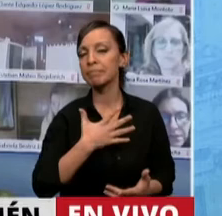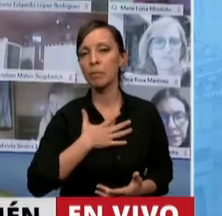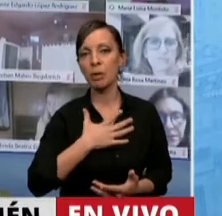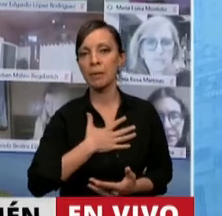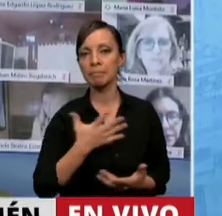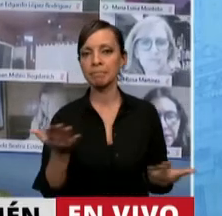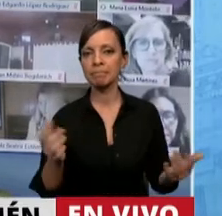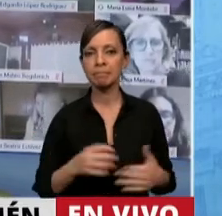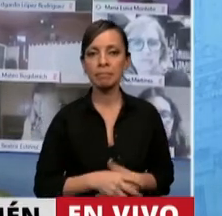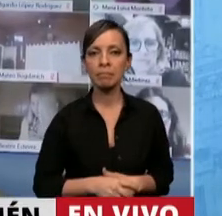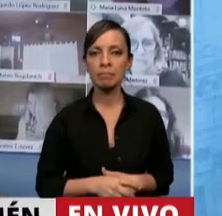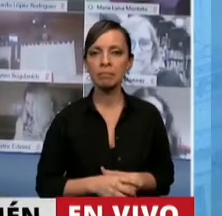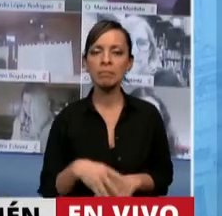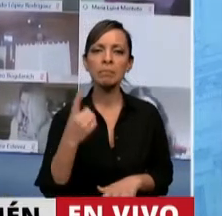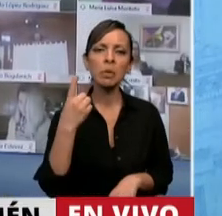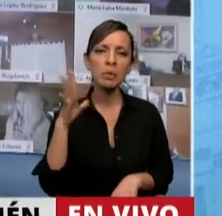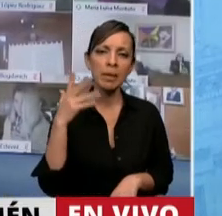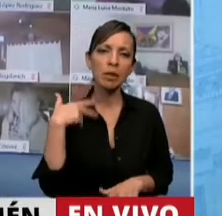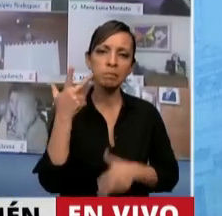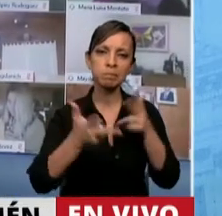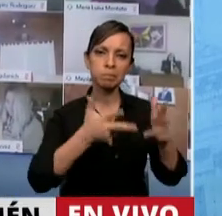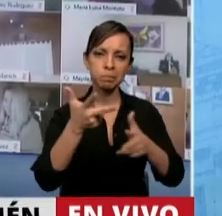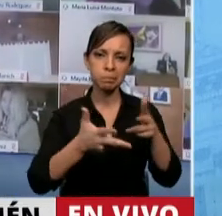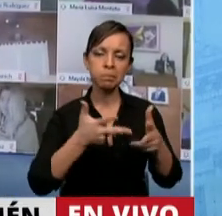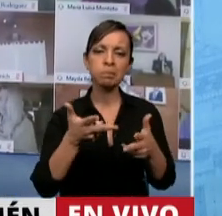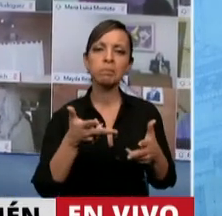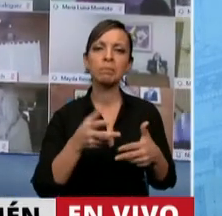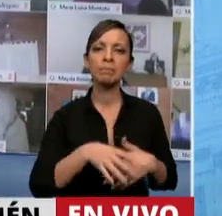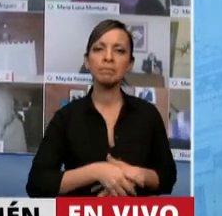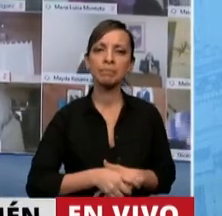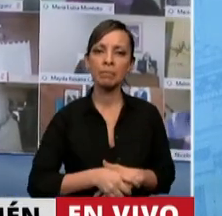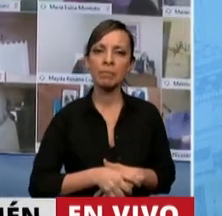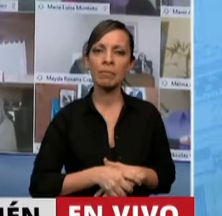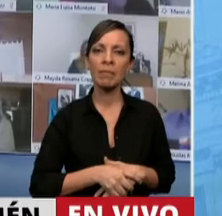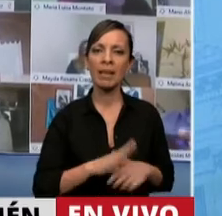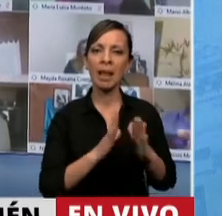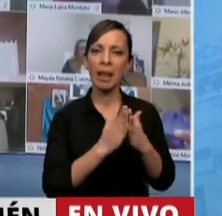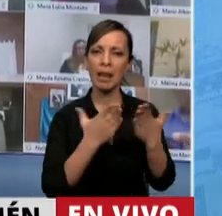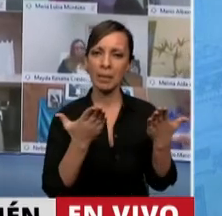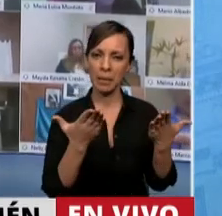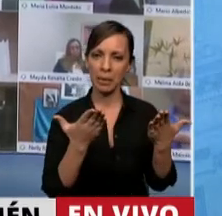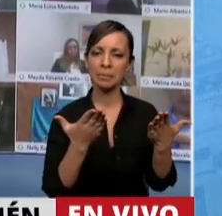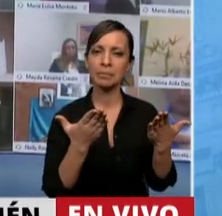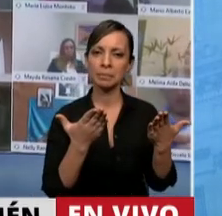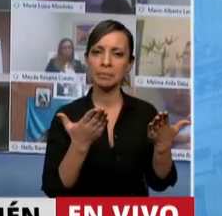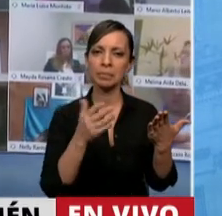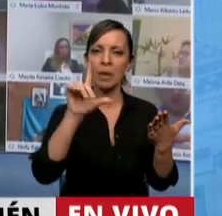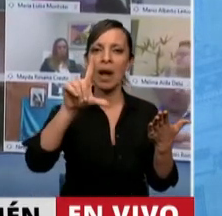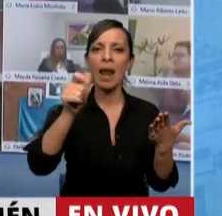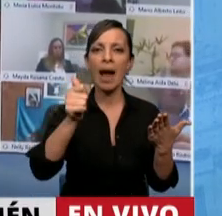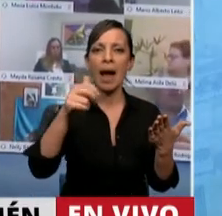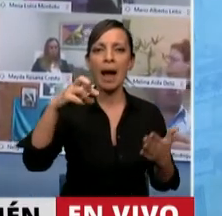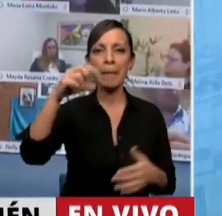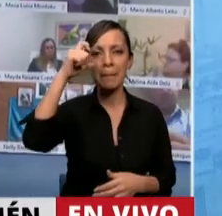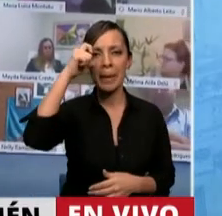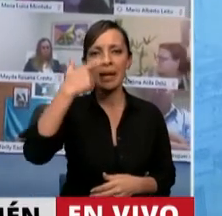En alguna oportunidad mencioné en el libro La Peste de Albert